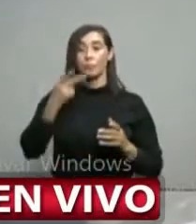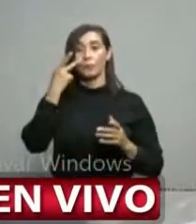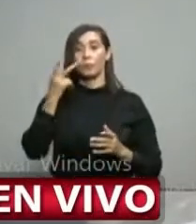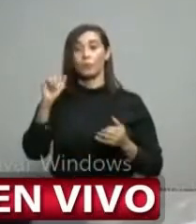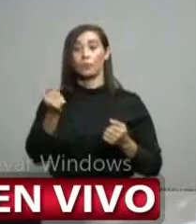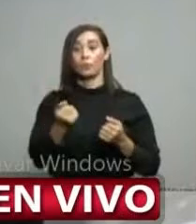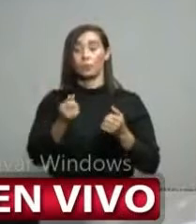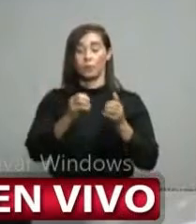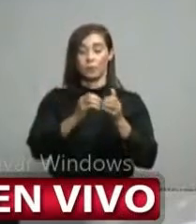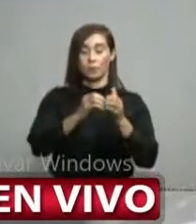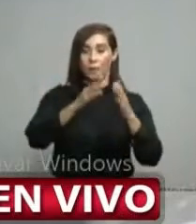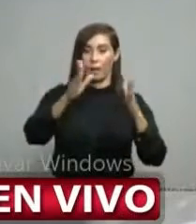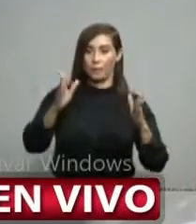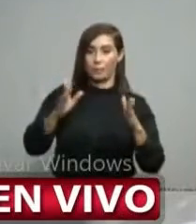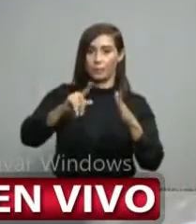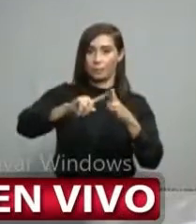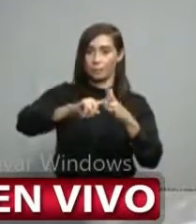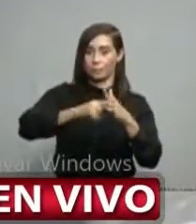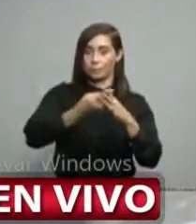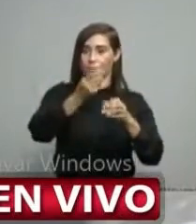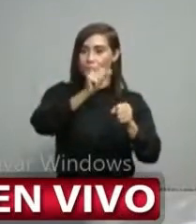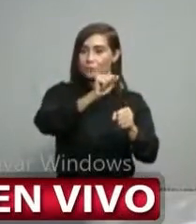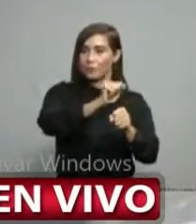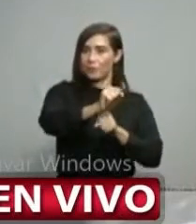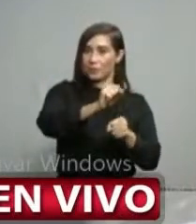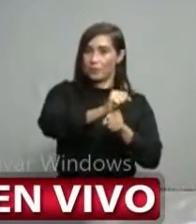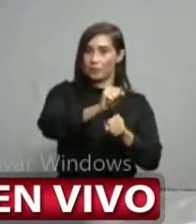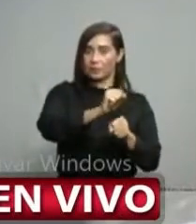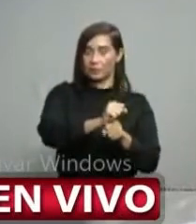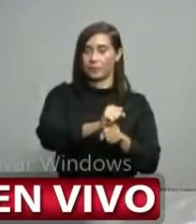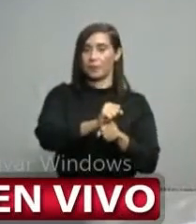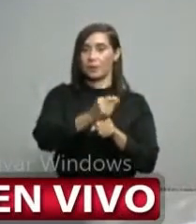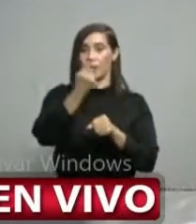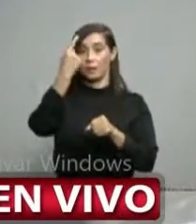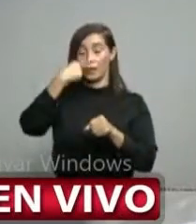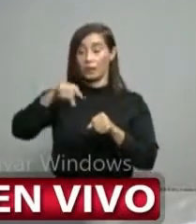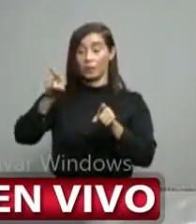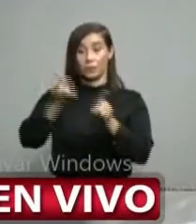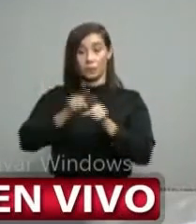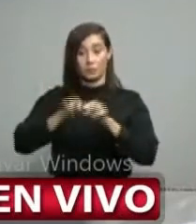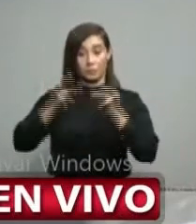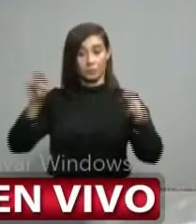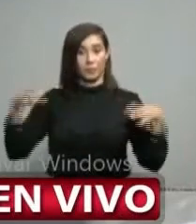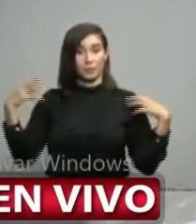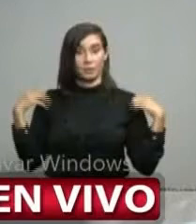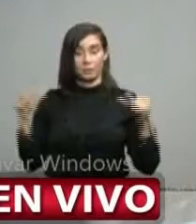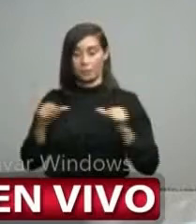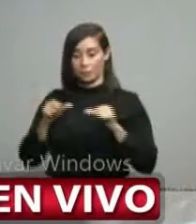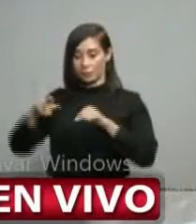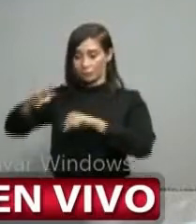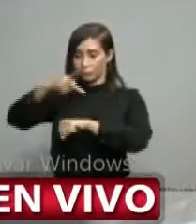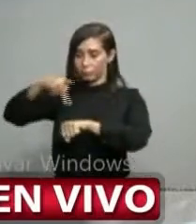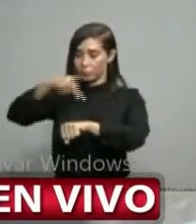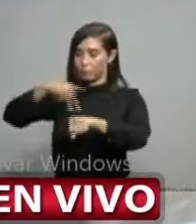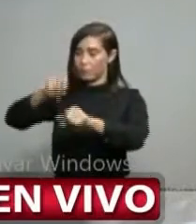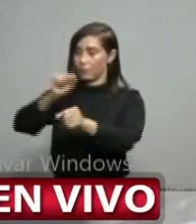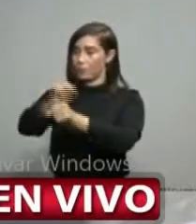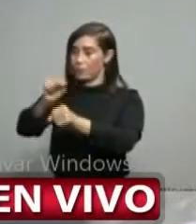económica y los casos que estamos interviniendo en las diferentes provincias.